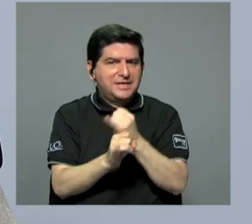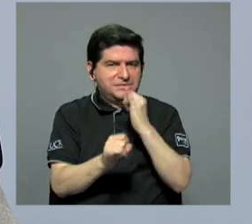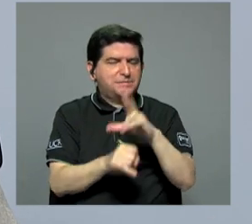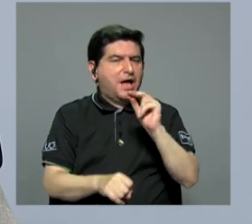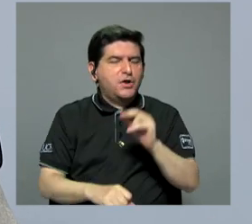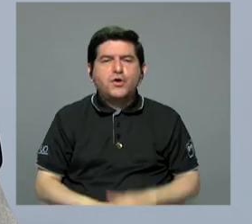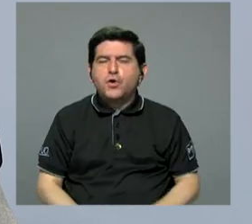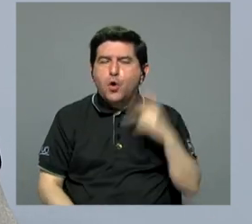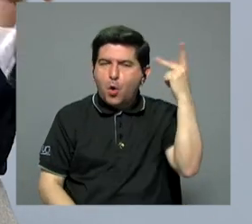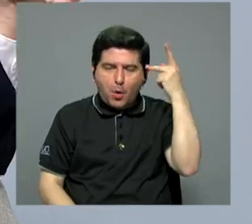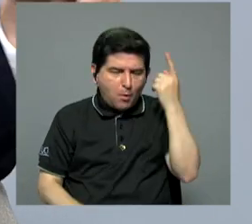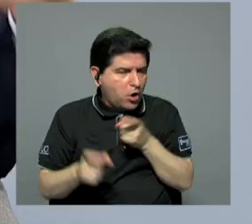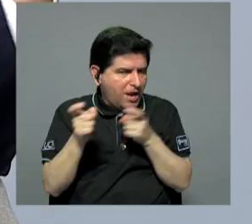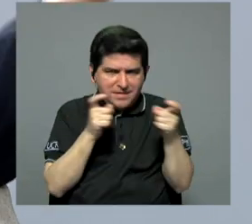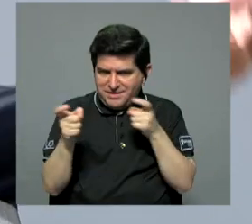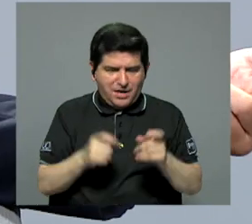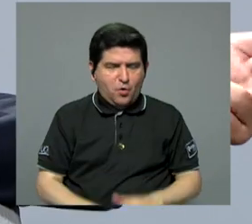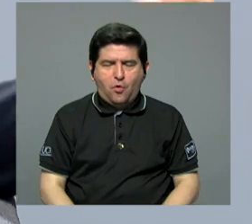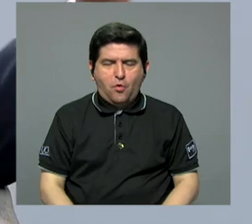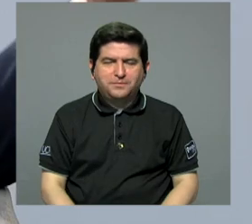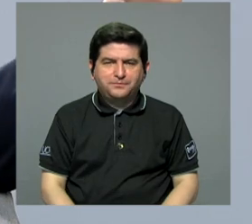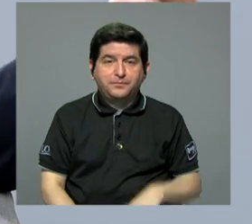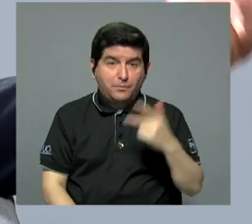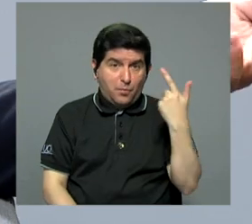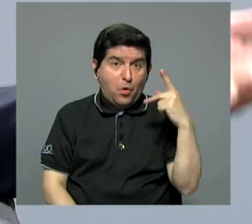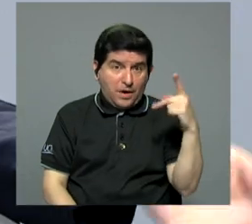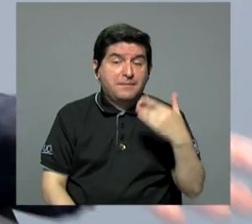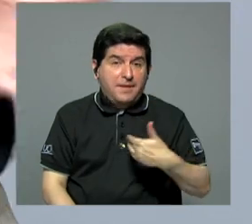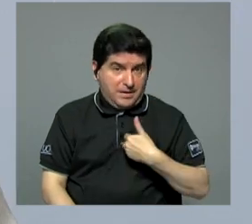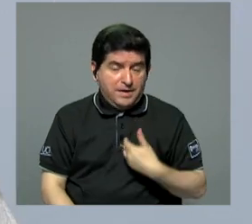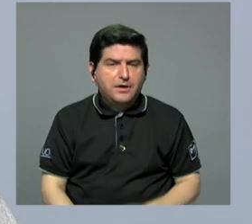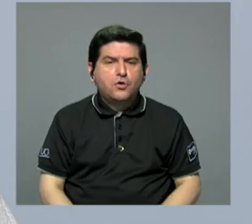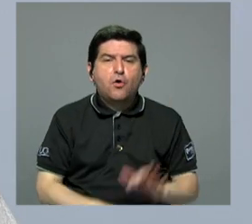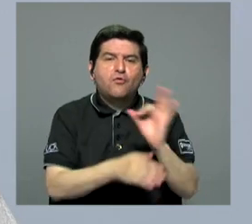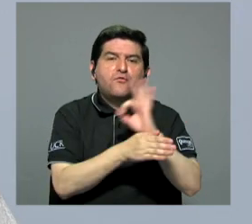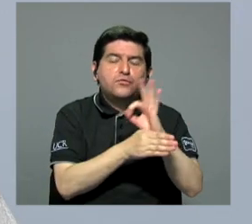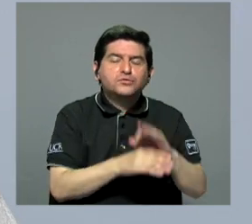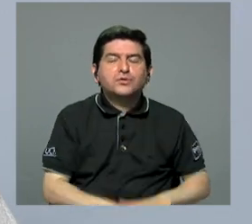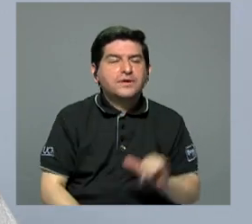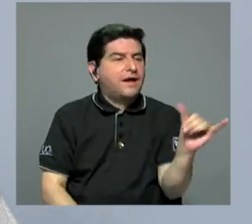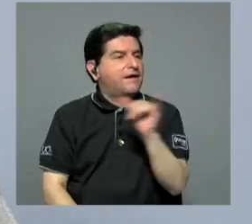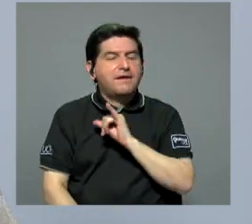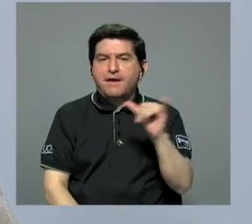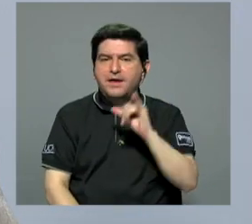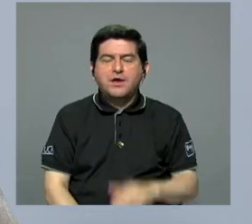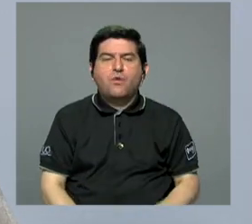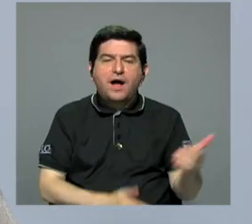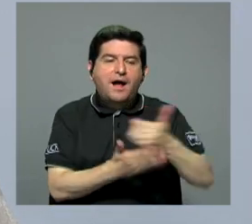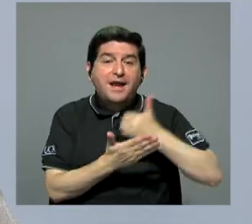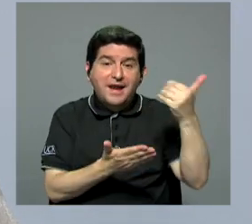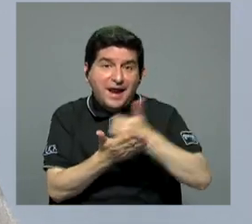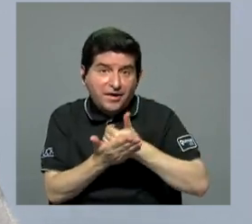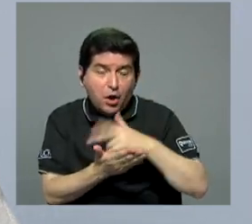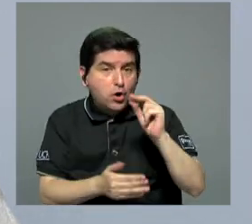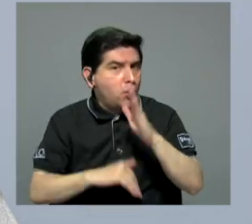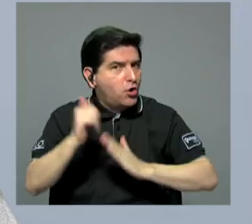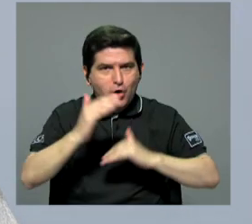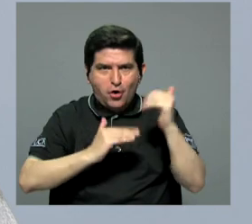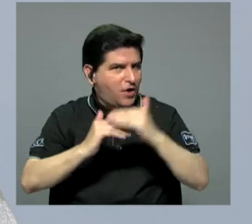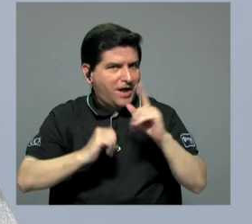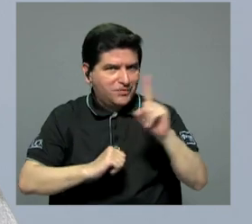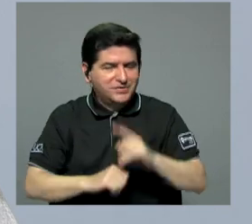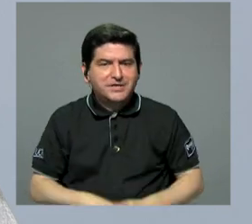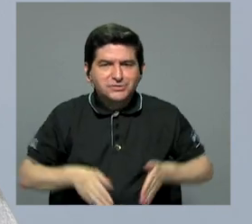manoseada por políticos, de tal manera que funcione como funciona la recaudación, no la construcción,